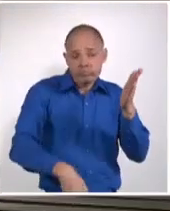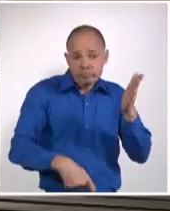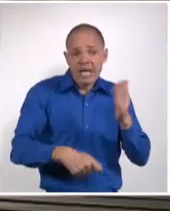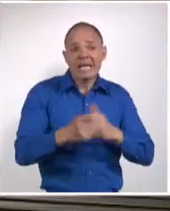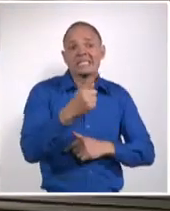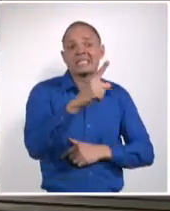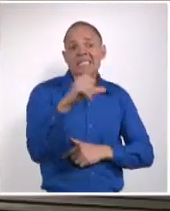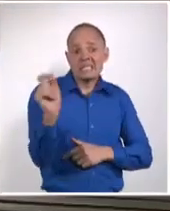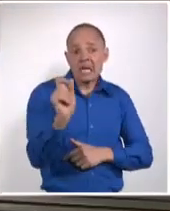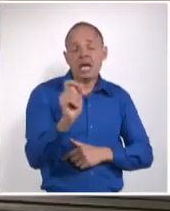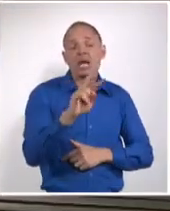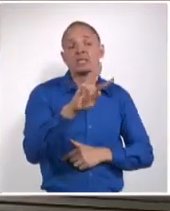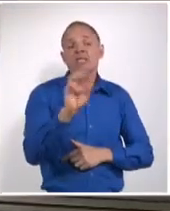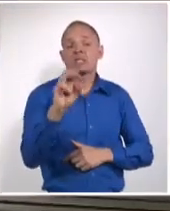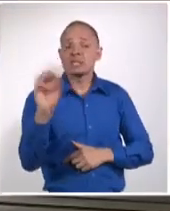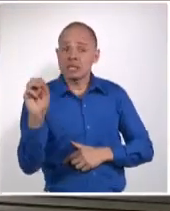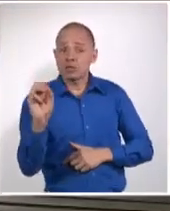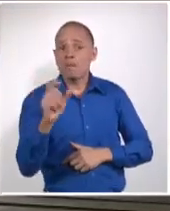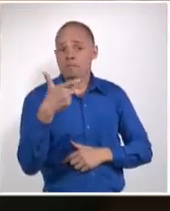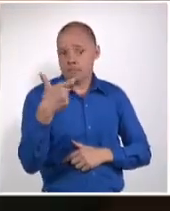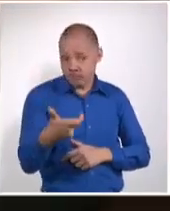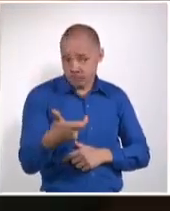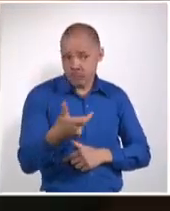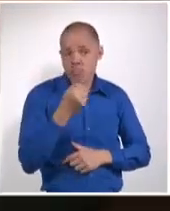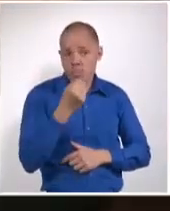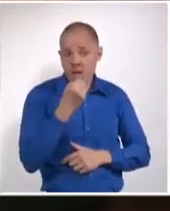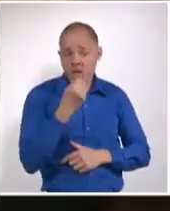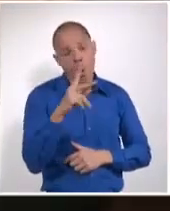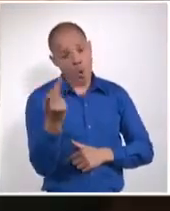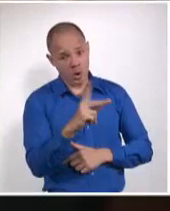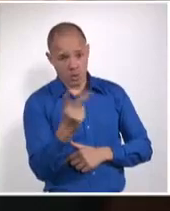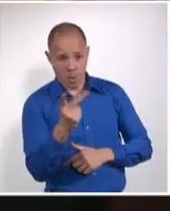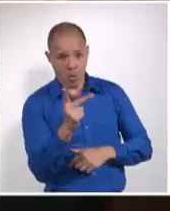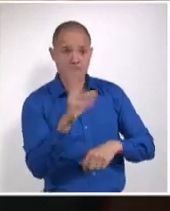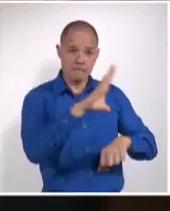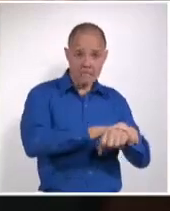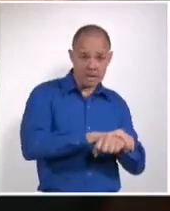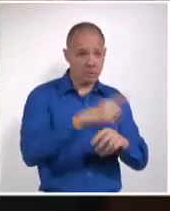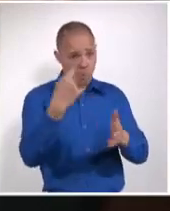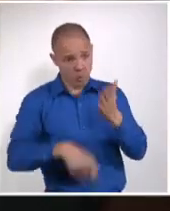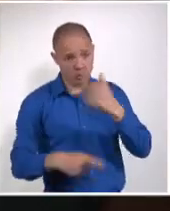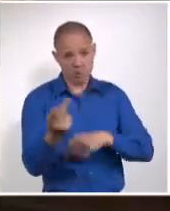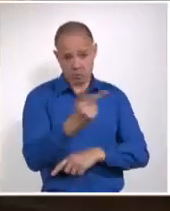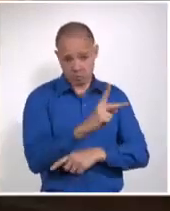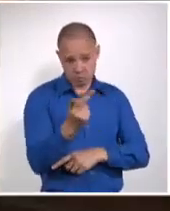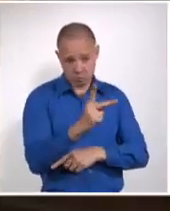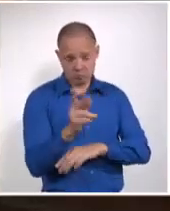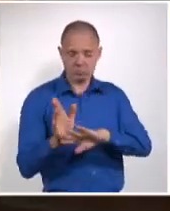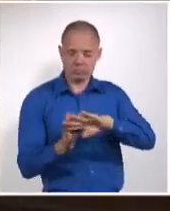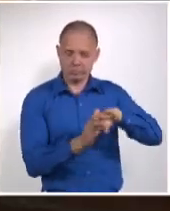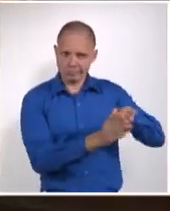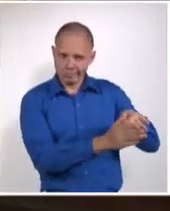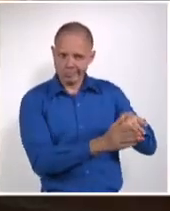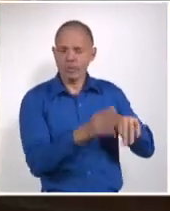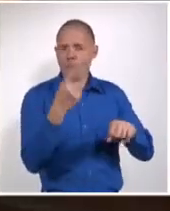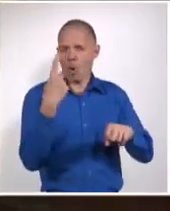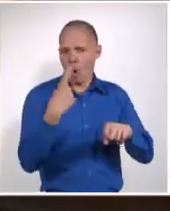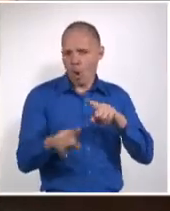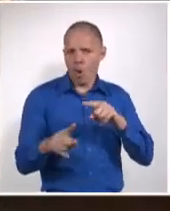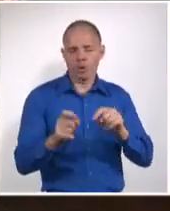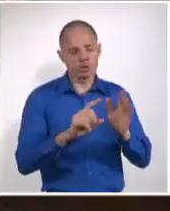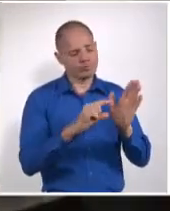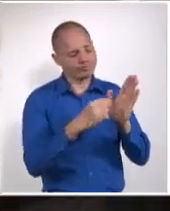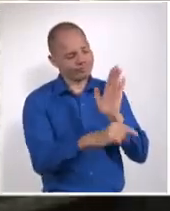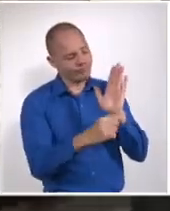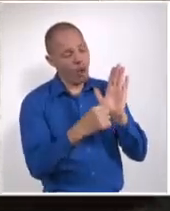cuotas o ambas. Asimismo, el artículo 187 prevé el delito de propagación de epidemias